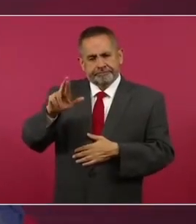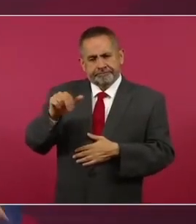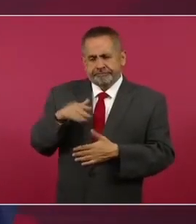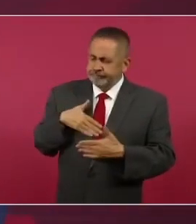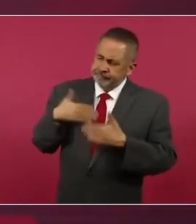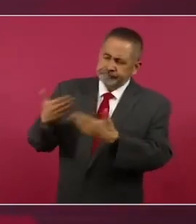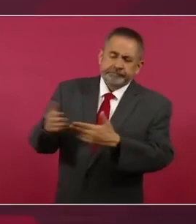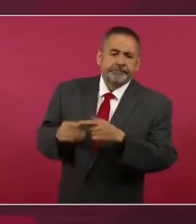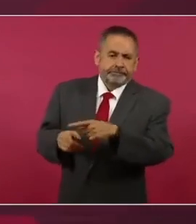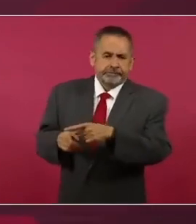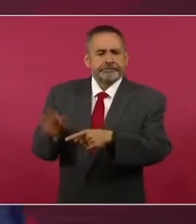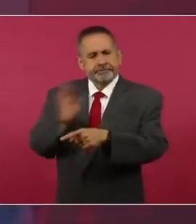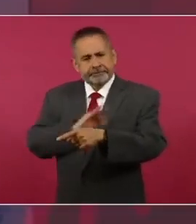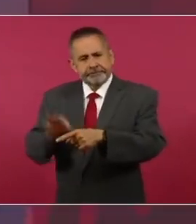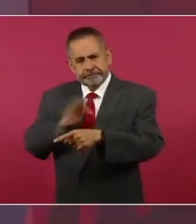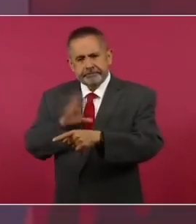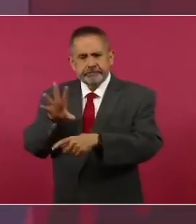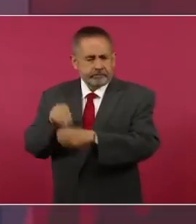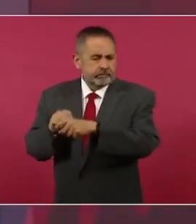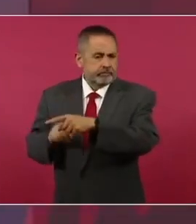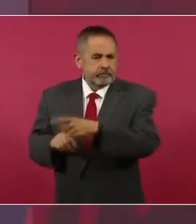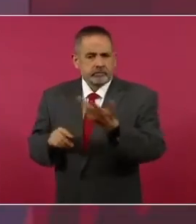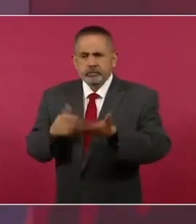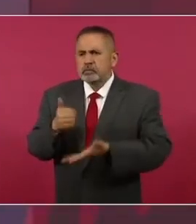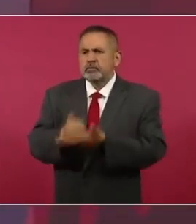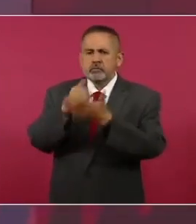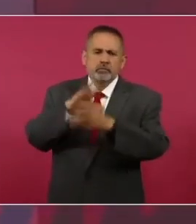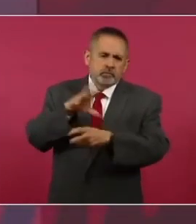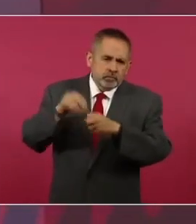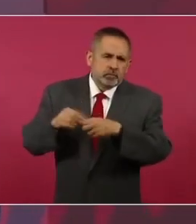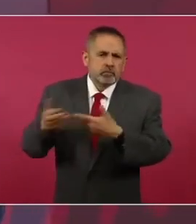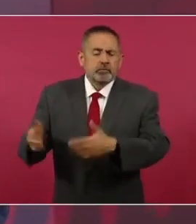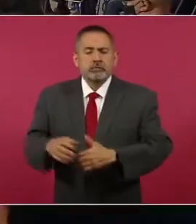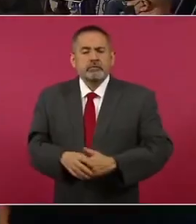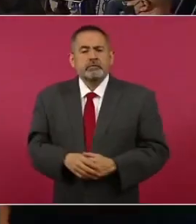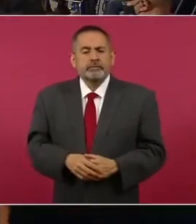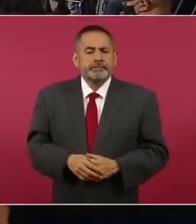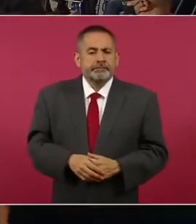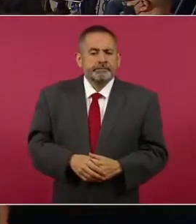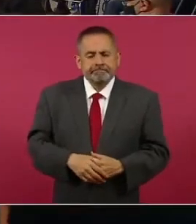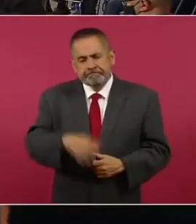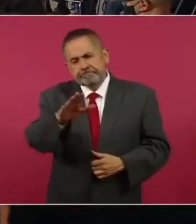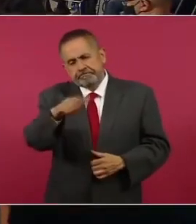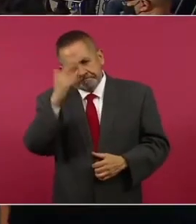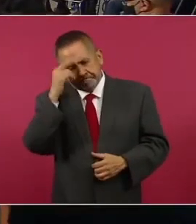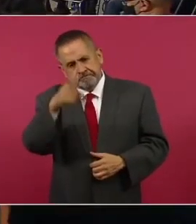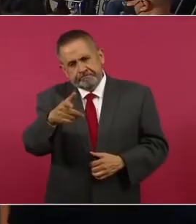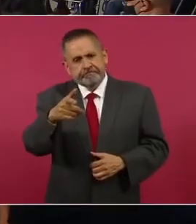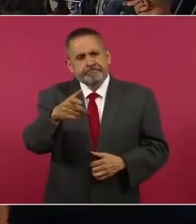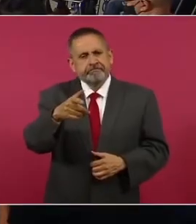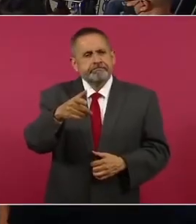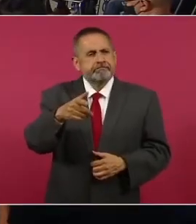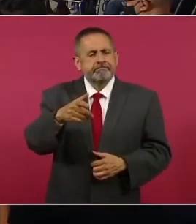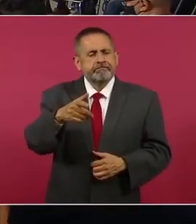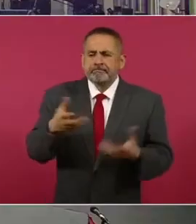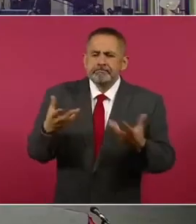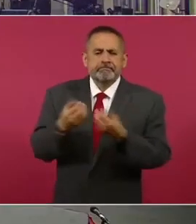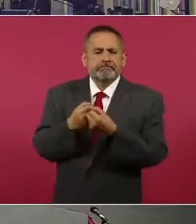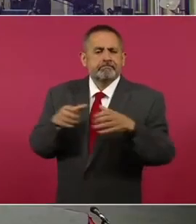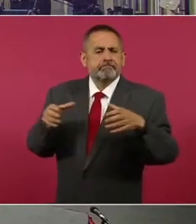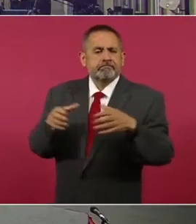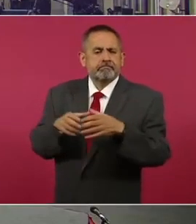y ella puede ayudar en todo esto. ¿Se acuerda que anteriormente nos comentaba sobre que se reunió con los